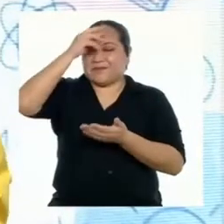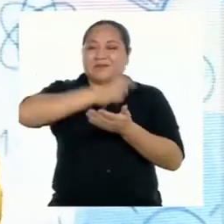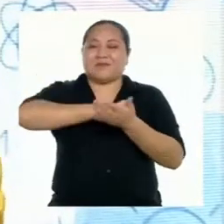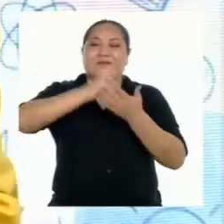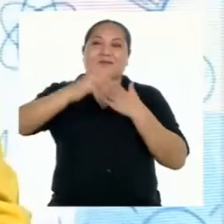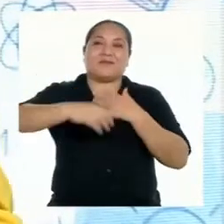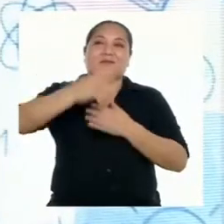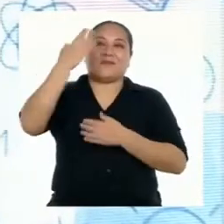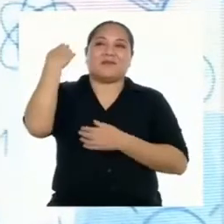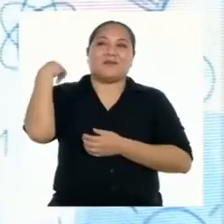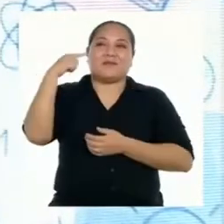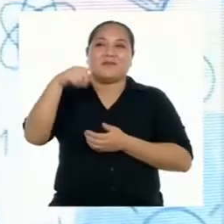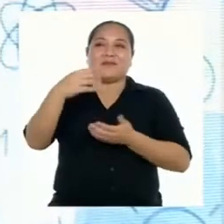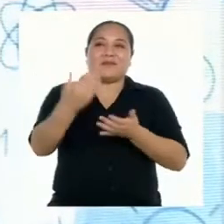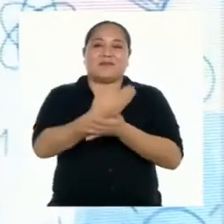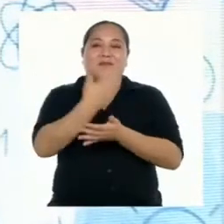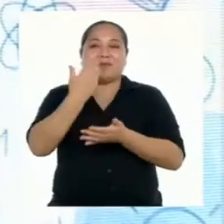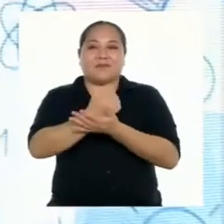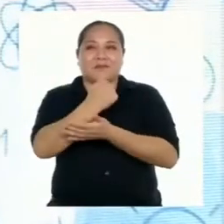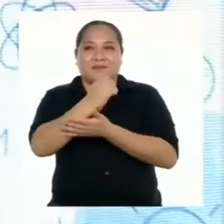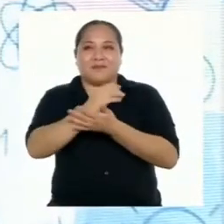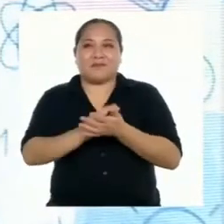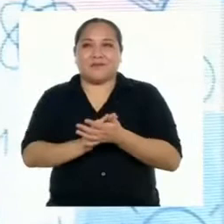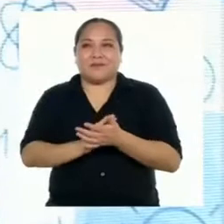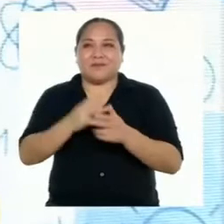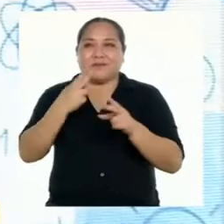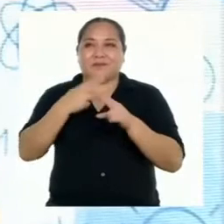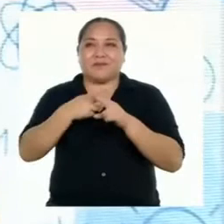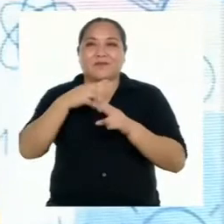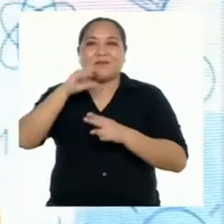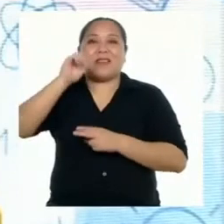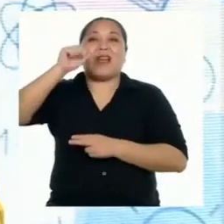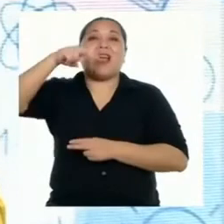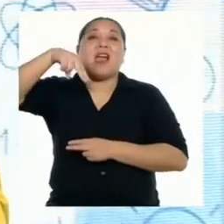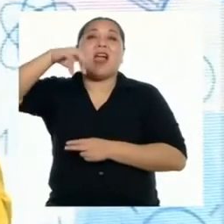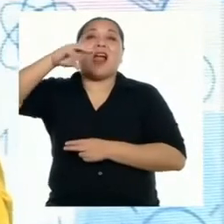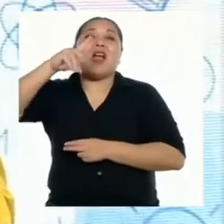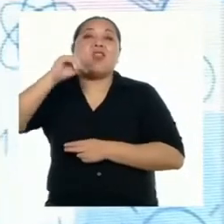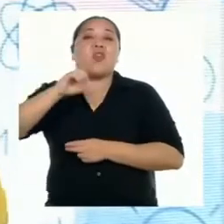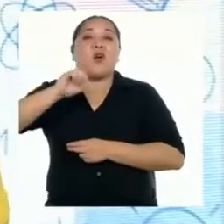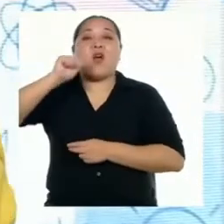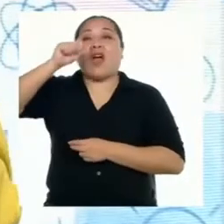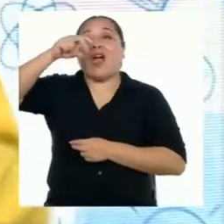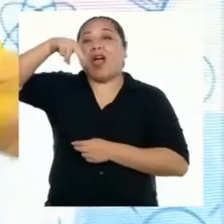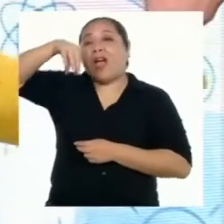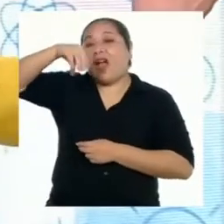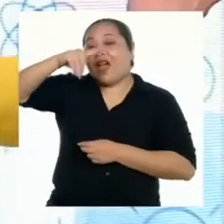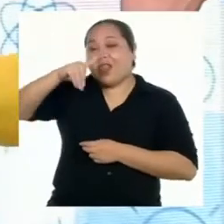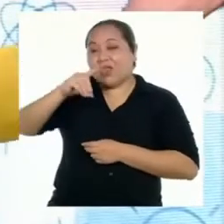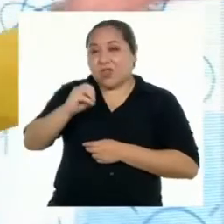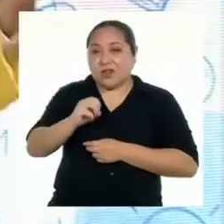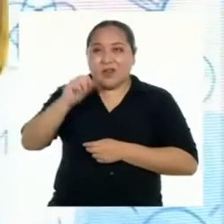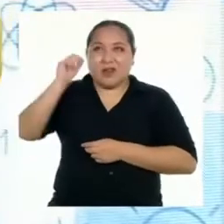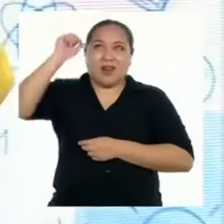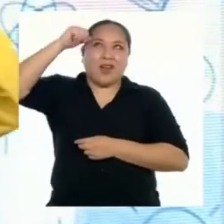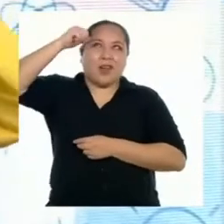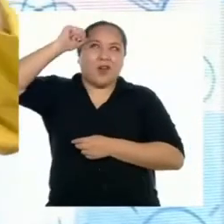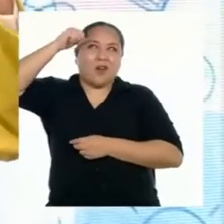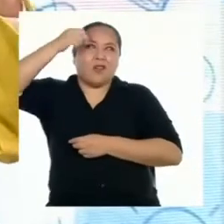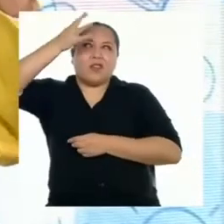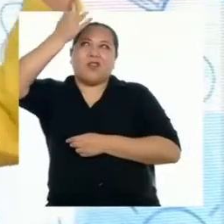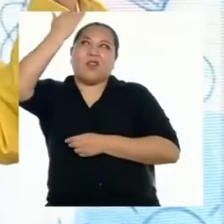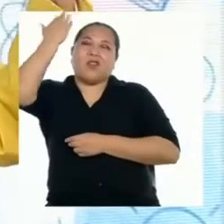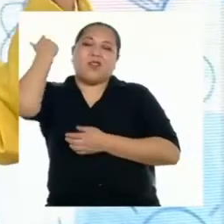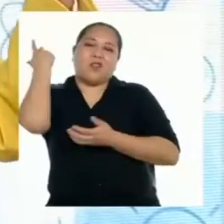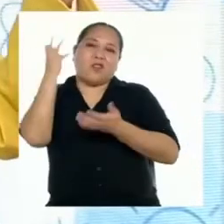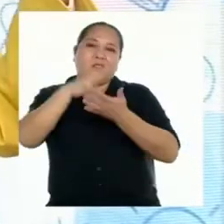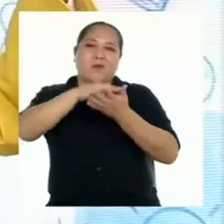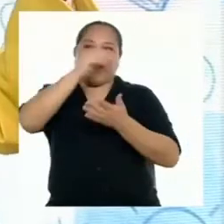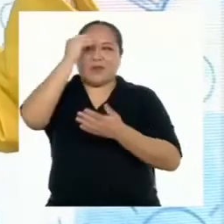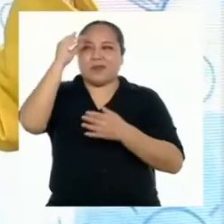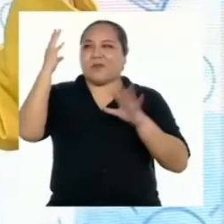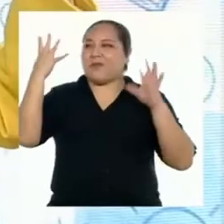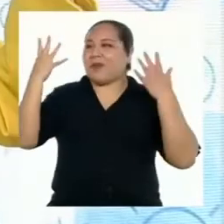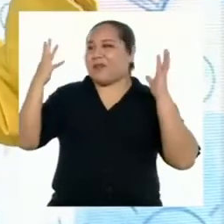pasados con este nuevo segmento llamado ¡Ando, ando recordando lo aprendido! ¡Ja, ja! ¡Palmas, palmas, público querido!